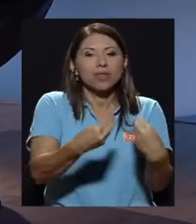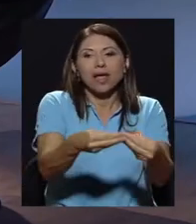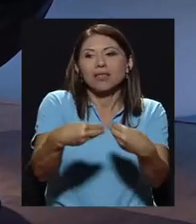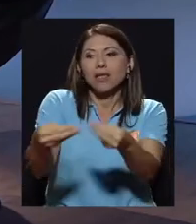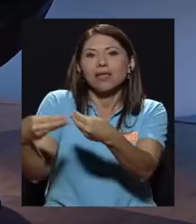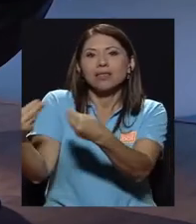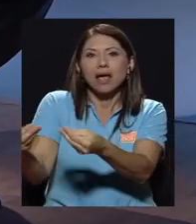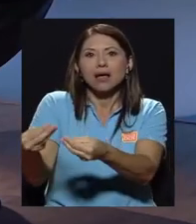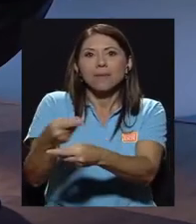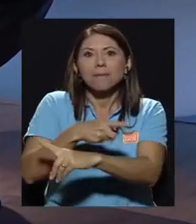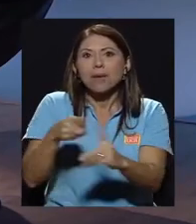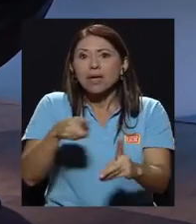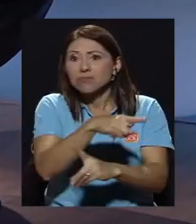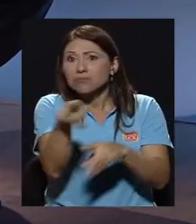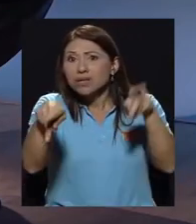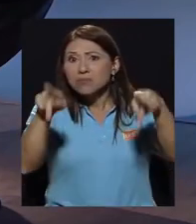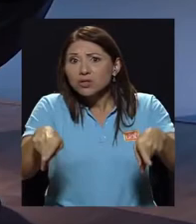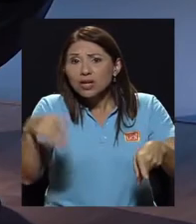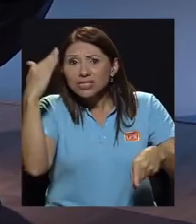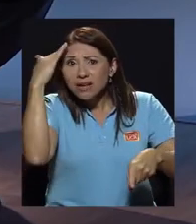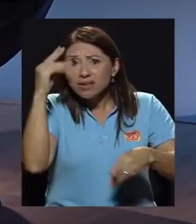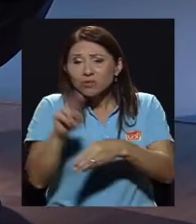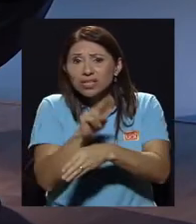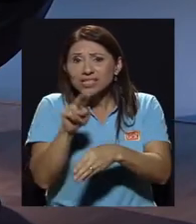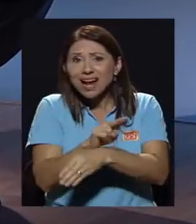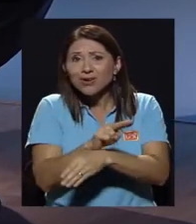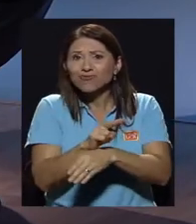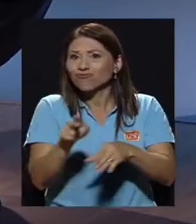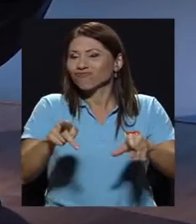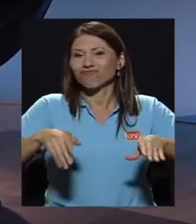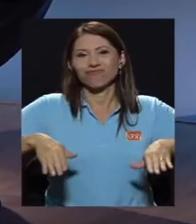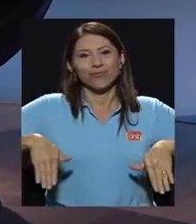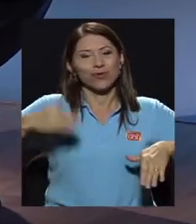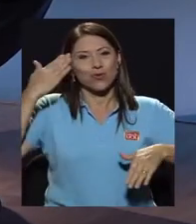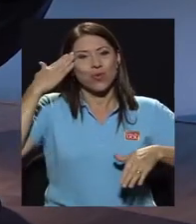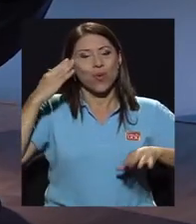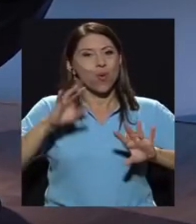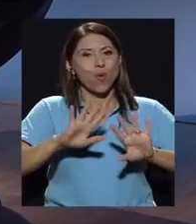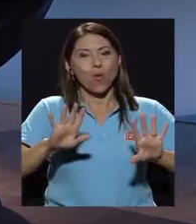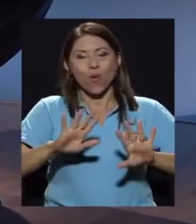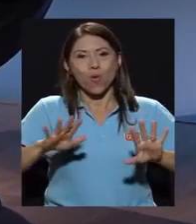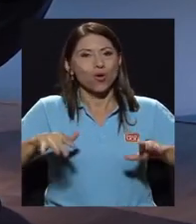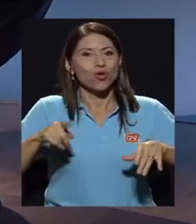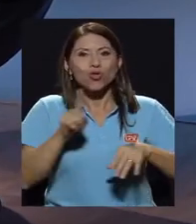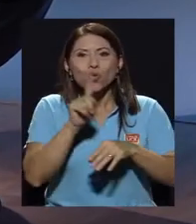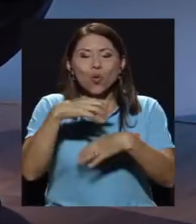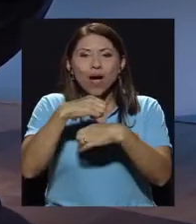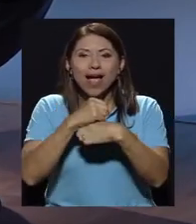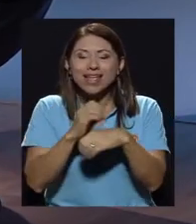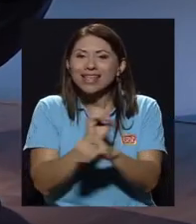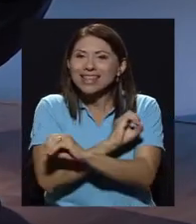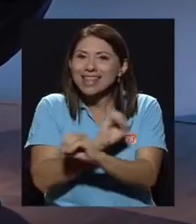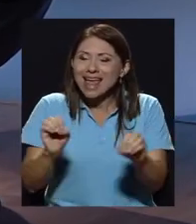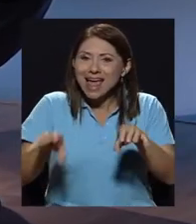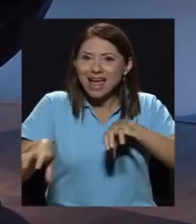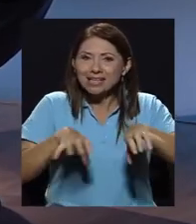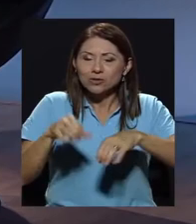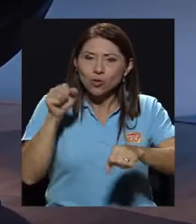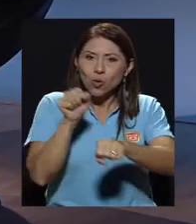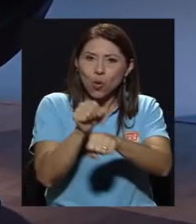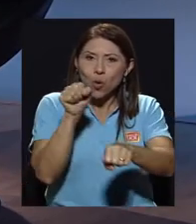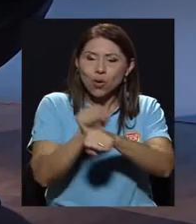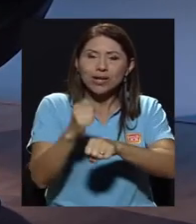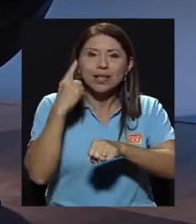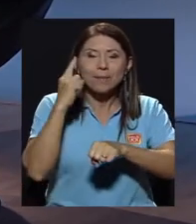pero si las personas saben utilizarlo, eso todavía no lo han tocado. No han realizado ninguna acción concreta